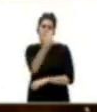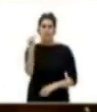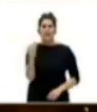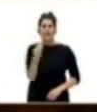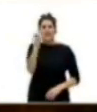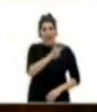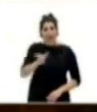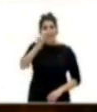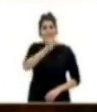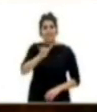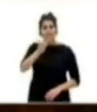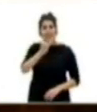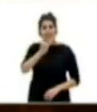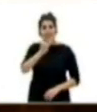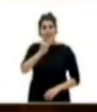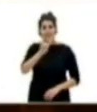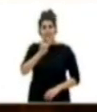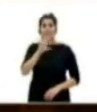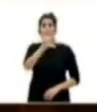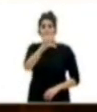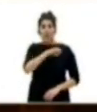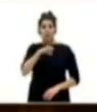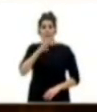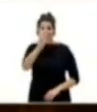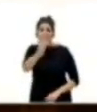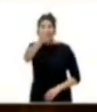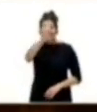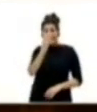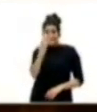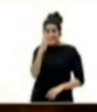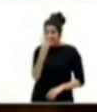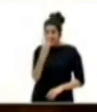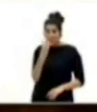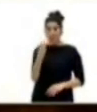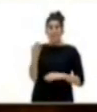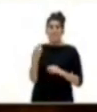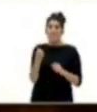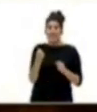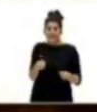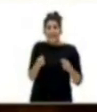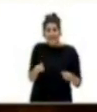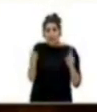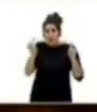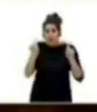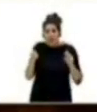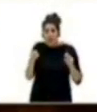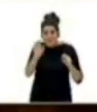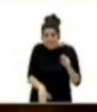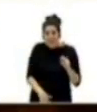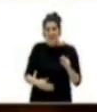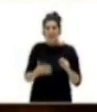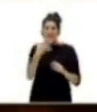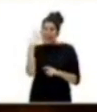Canarias es la tercera comunidad del Estado que menos gasta en educación y la quinta que menos invierte en sanidad.